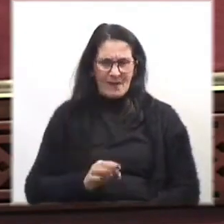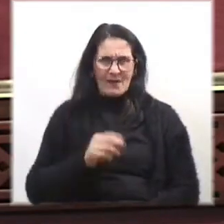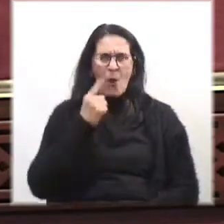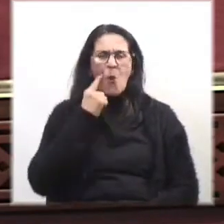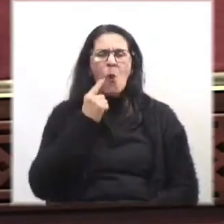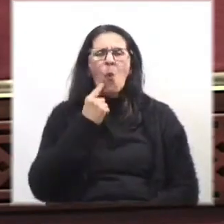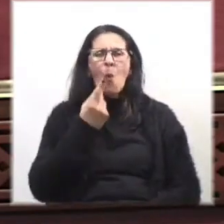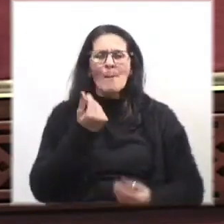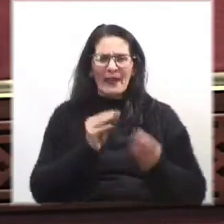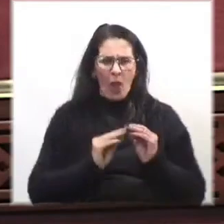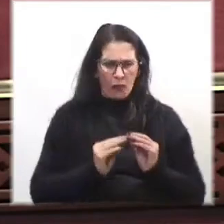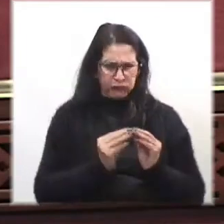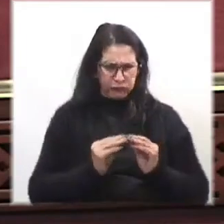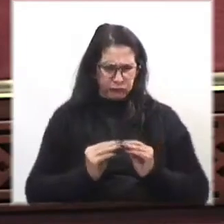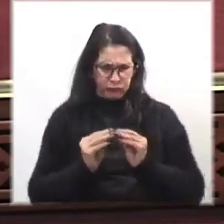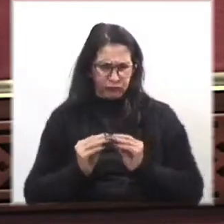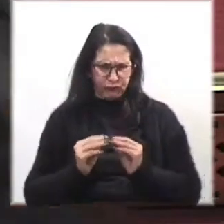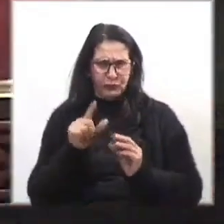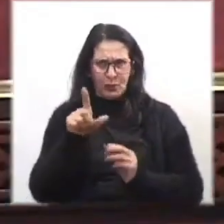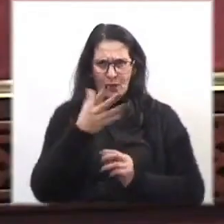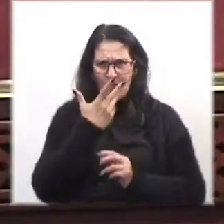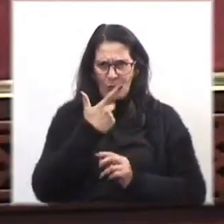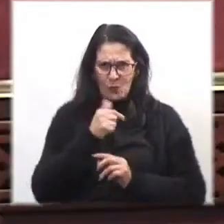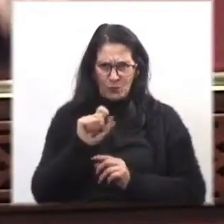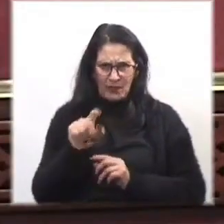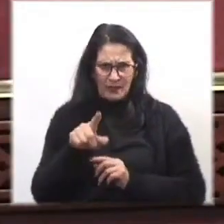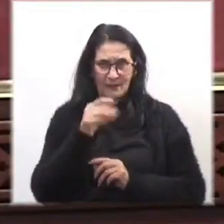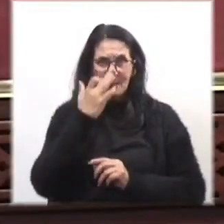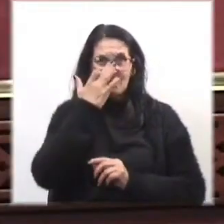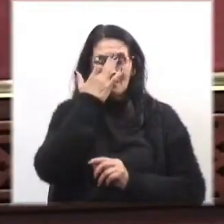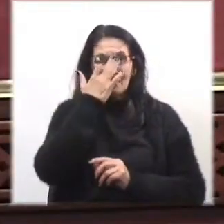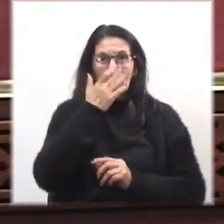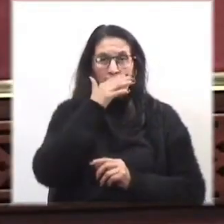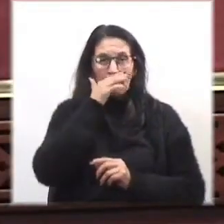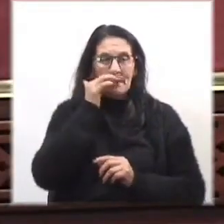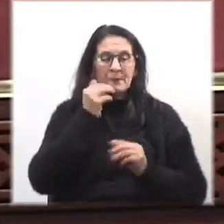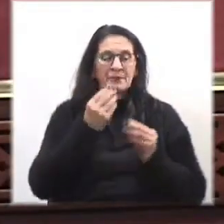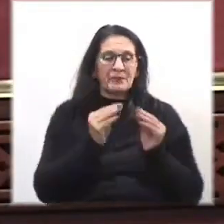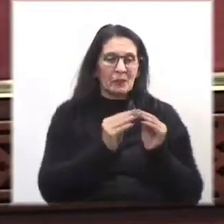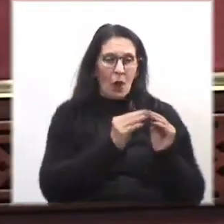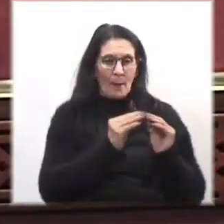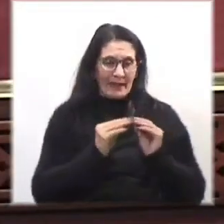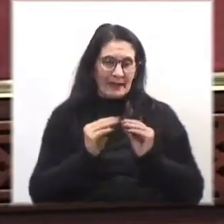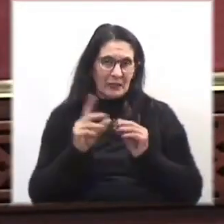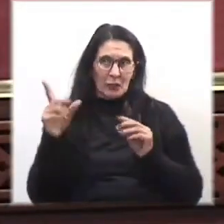estuve sacando algunos recién, mientras hablaban los compañeros,